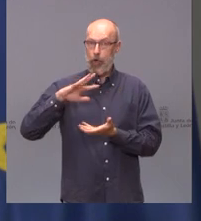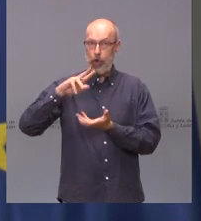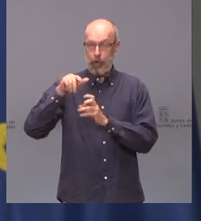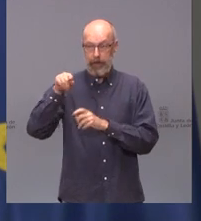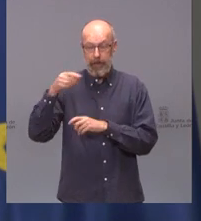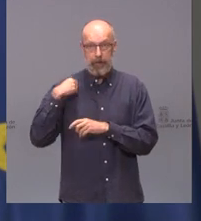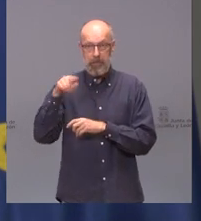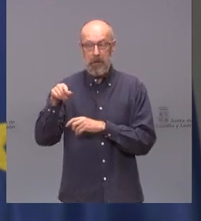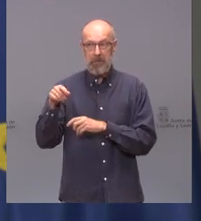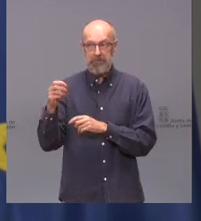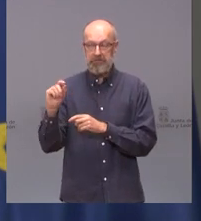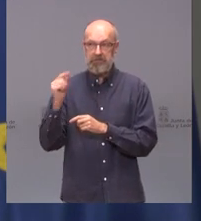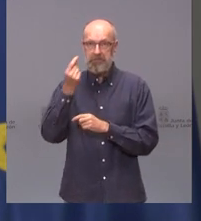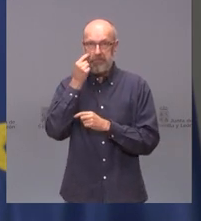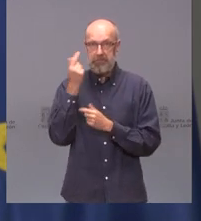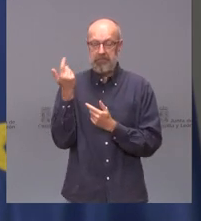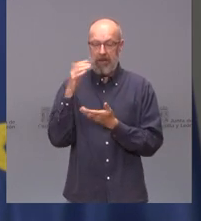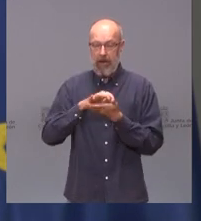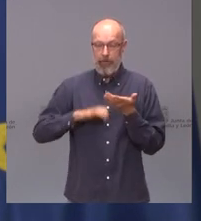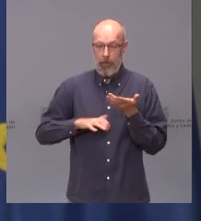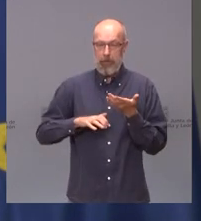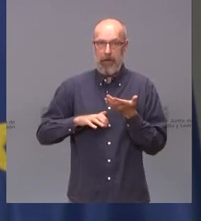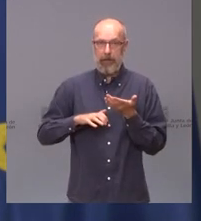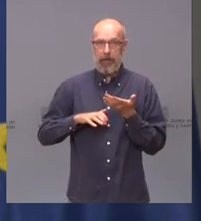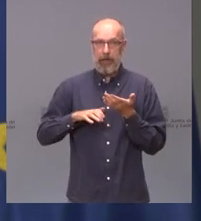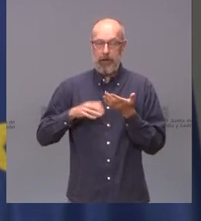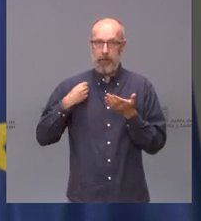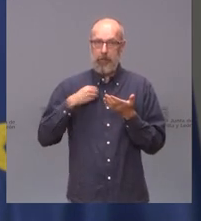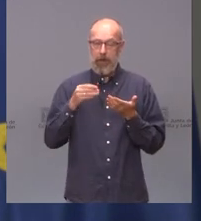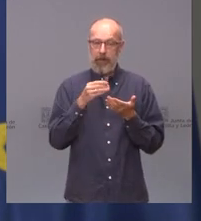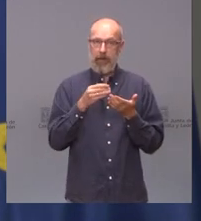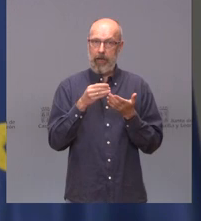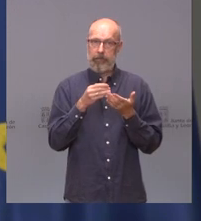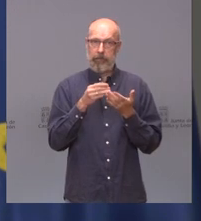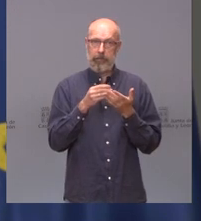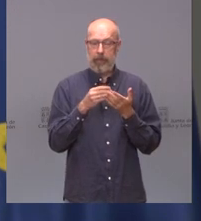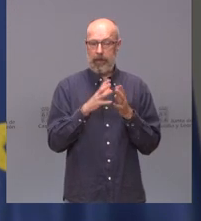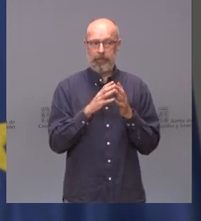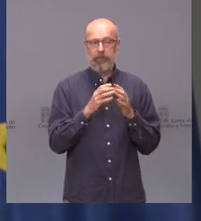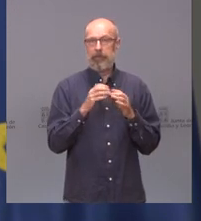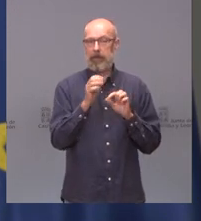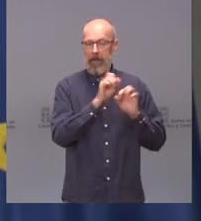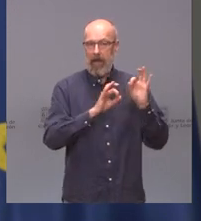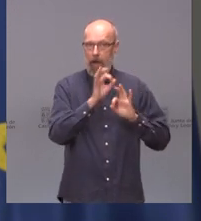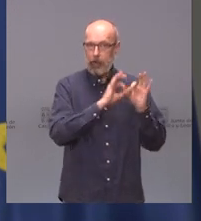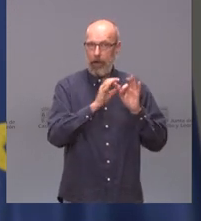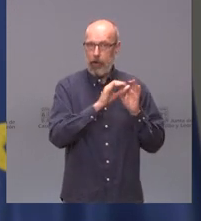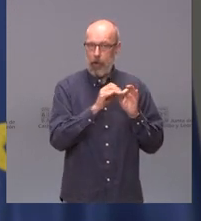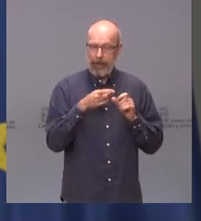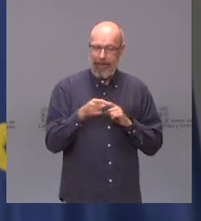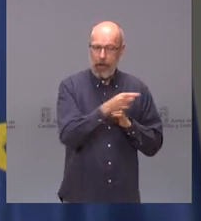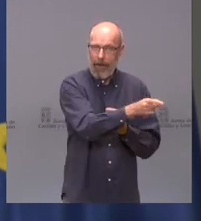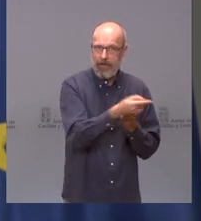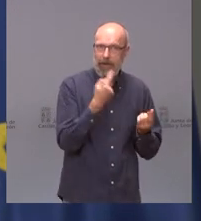podemos valorarlo sin ver el informe de la Confederación Hidrográfica y cuando veamos el informe de la Confederación Hidrográfica pues tendremos una